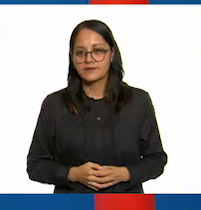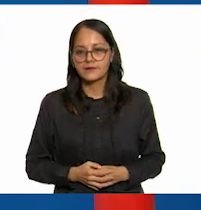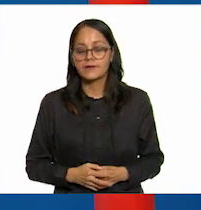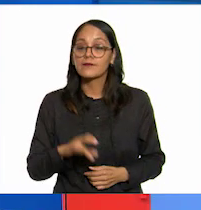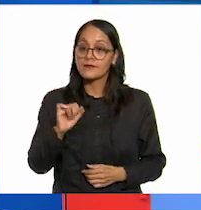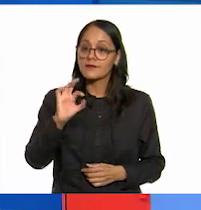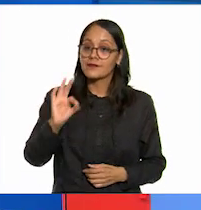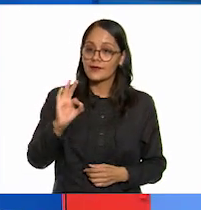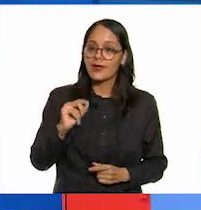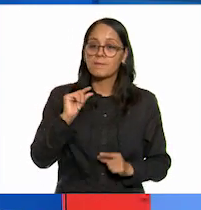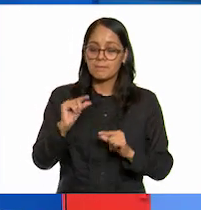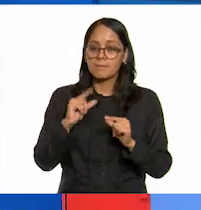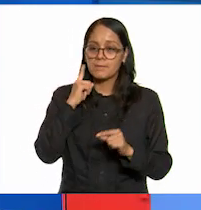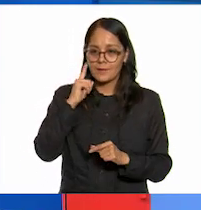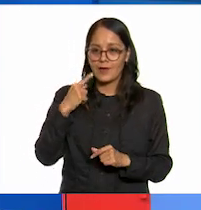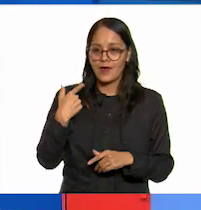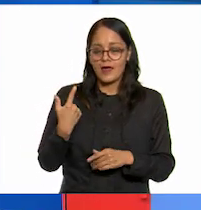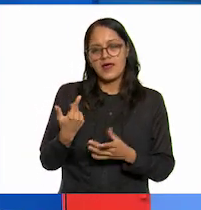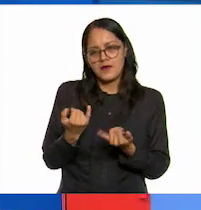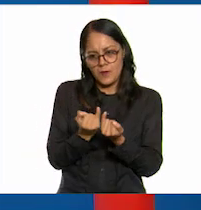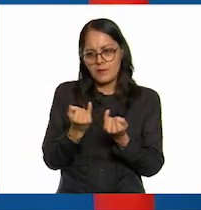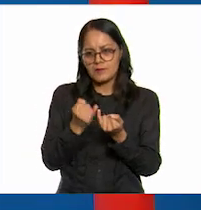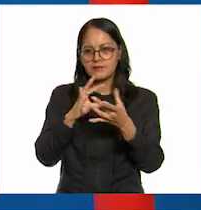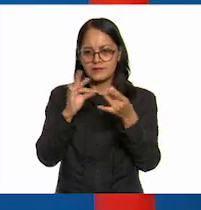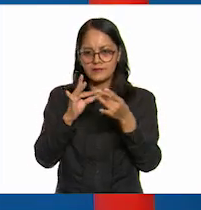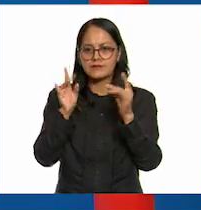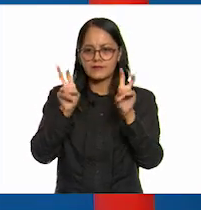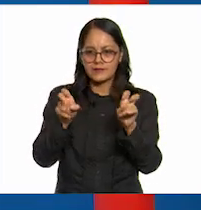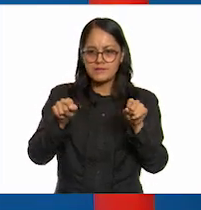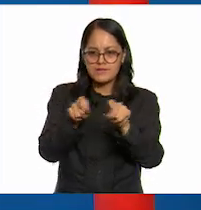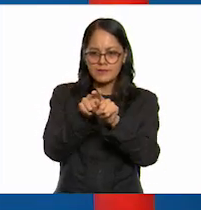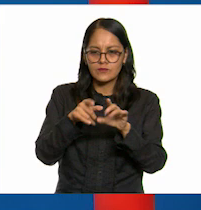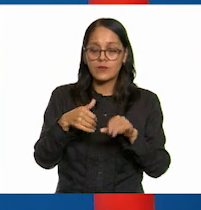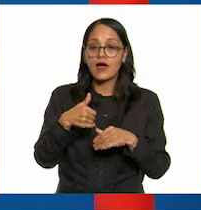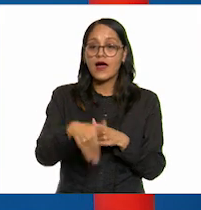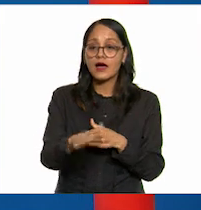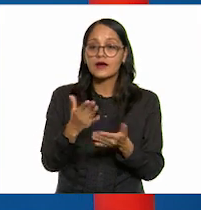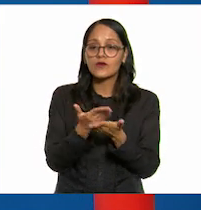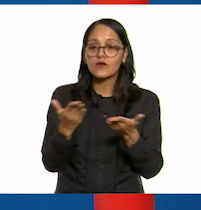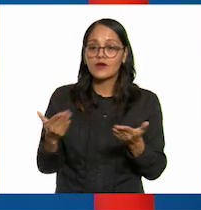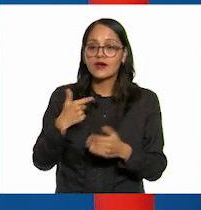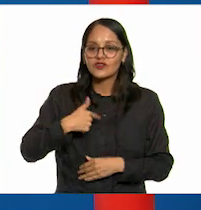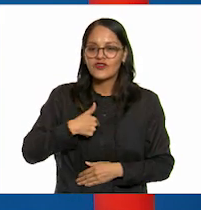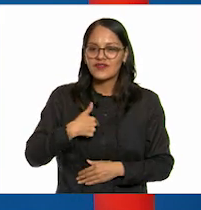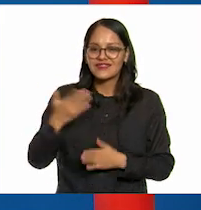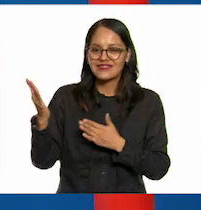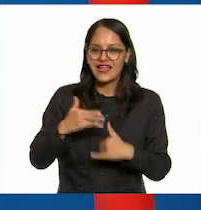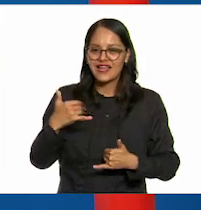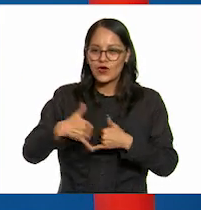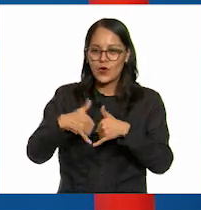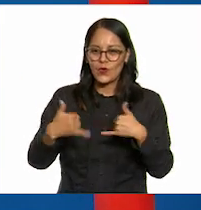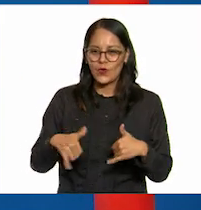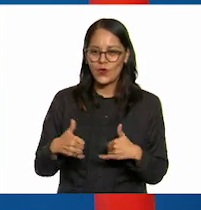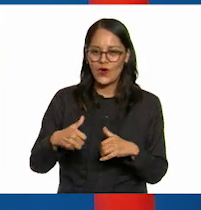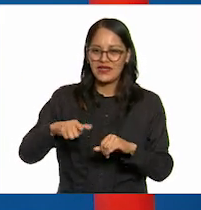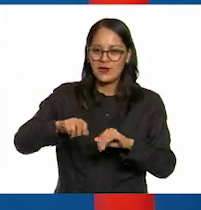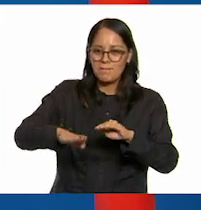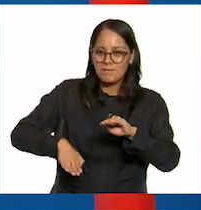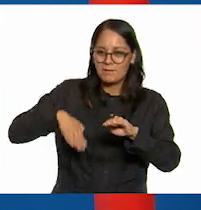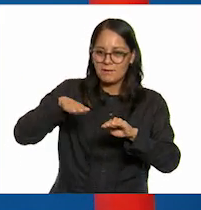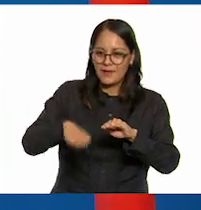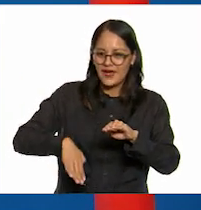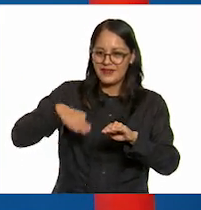ya vamos a platicar de este tema y para ello traje un patín de y diablo como lo conocíamos antes